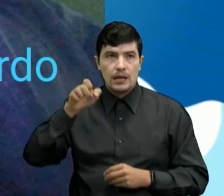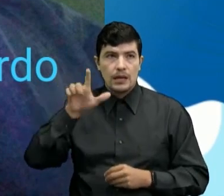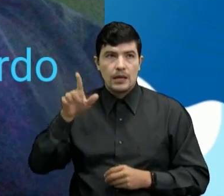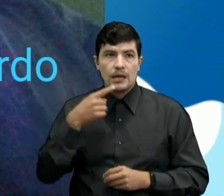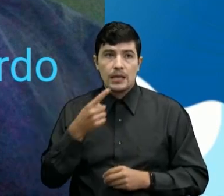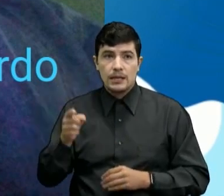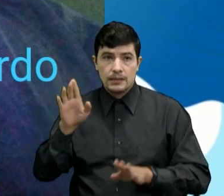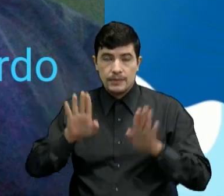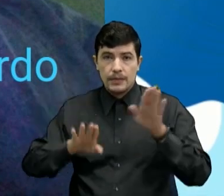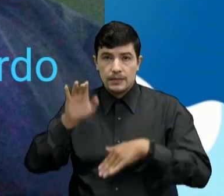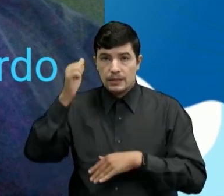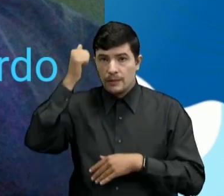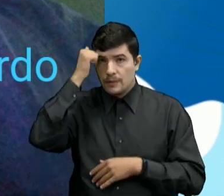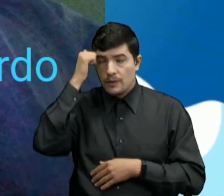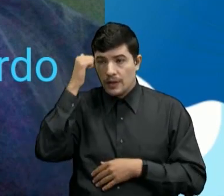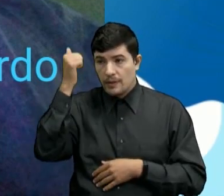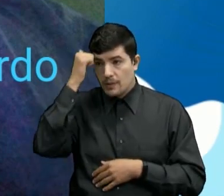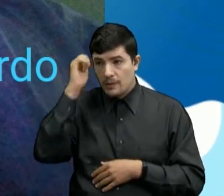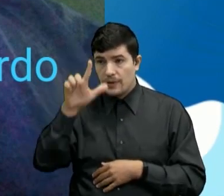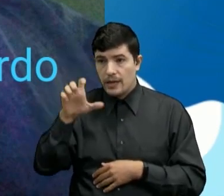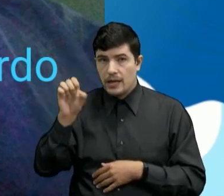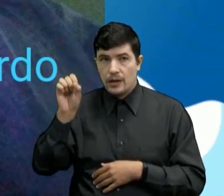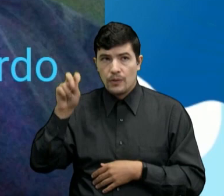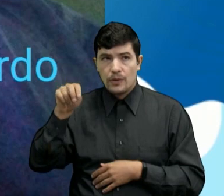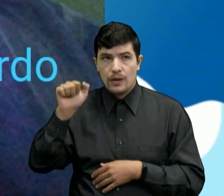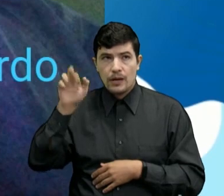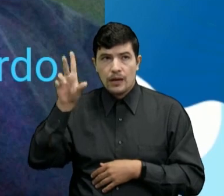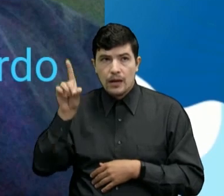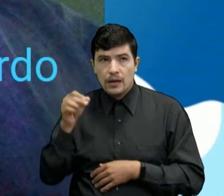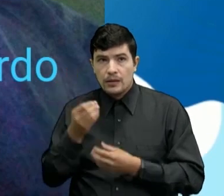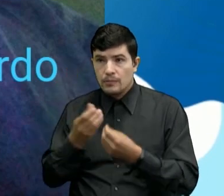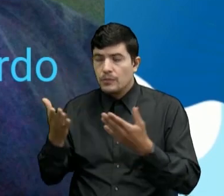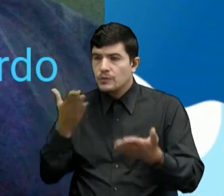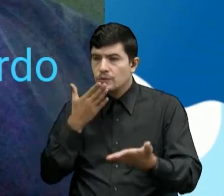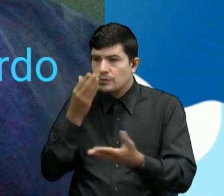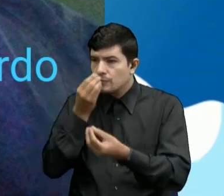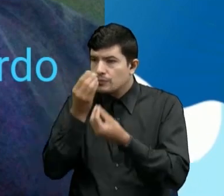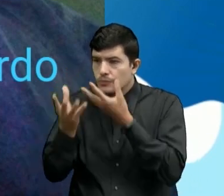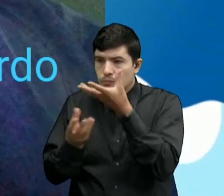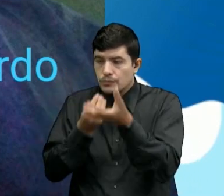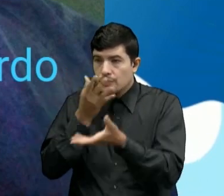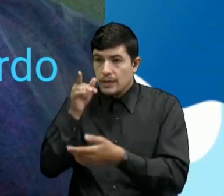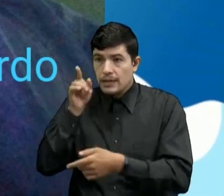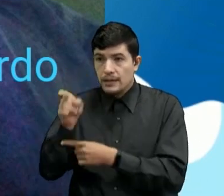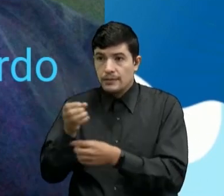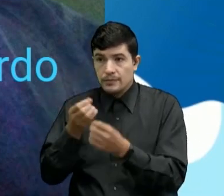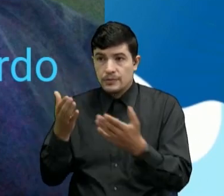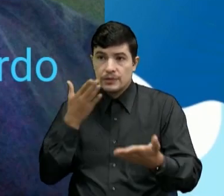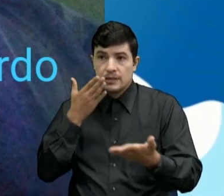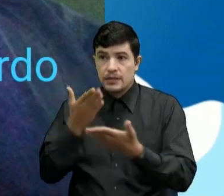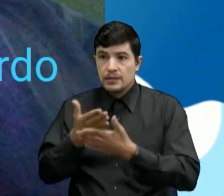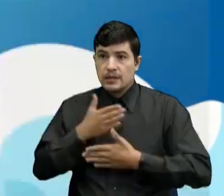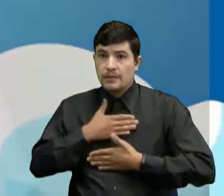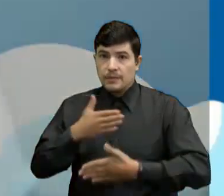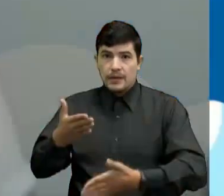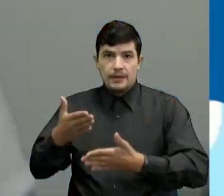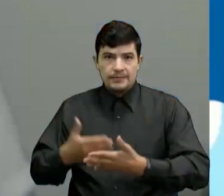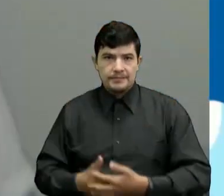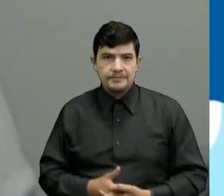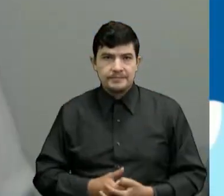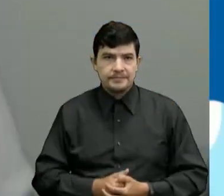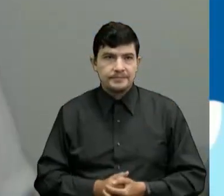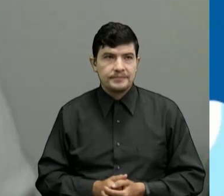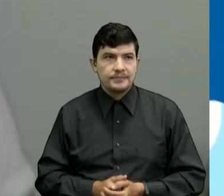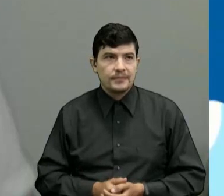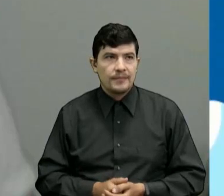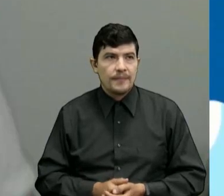Ariana Y al Profe Leonardo Mi amor Luis Ángel Muchos besitos para ti Gracias por estos saludos tan especiales Qué